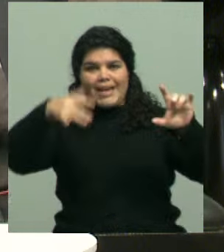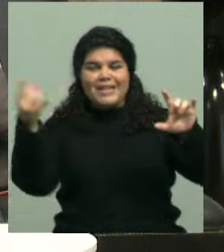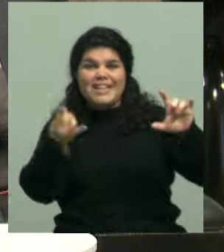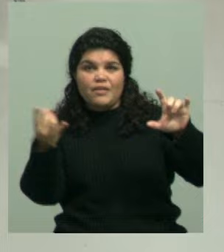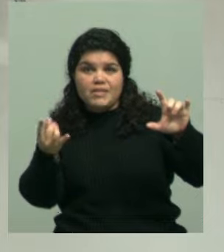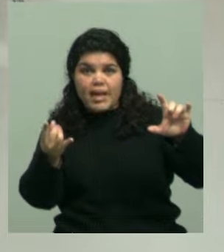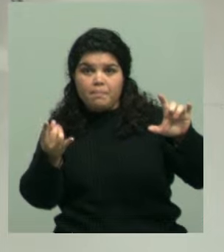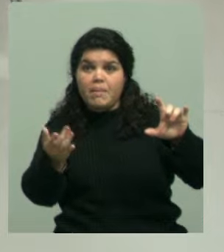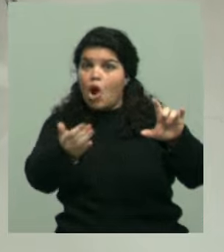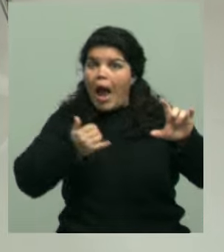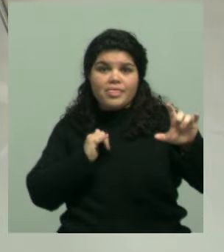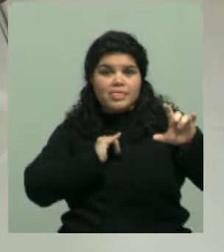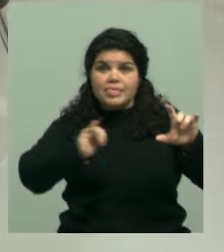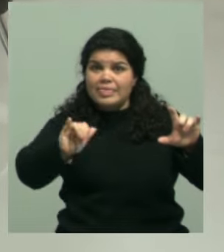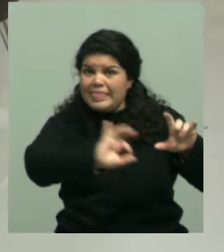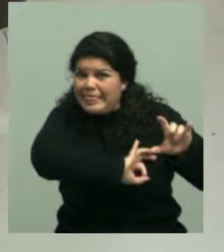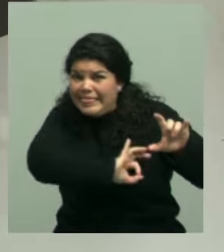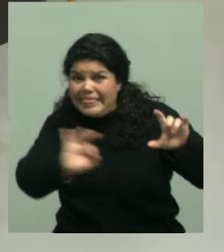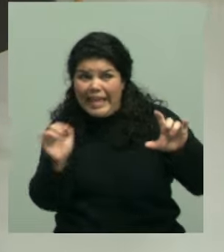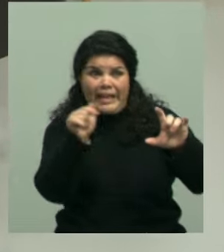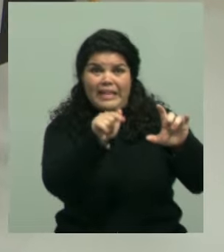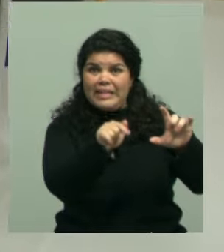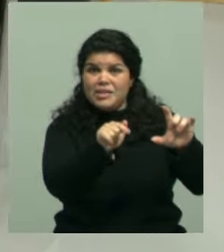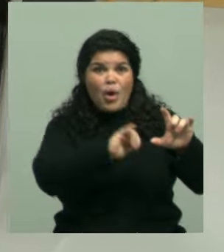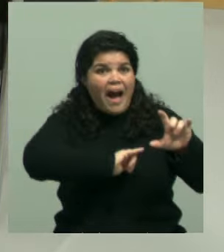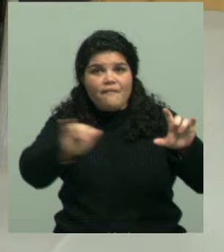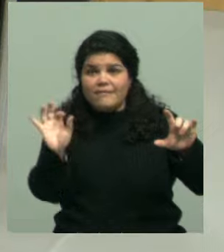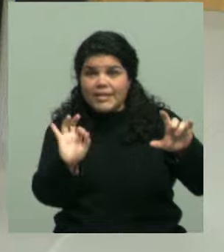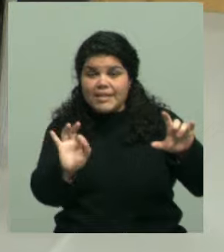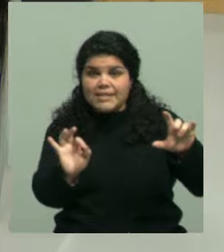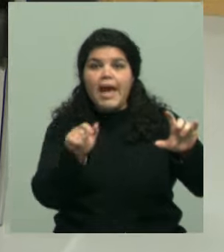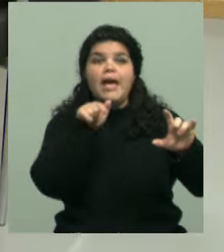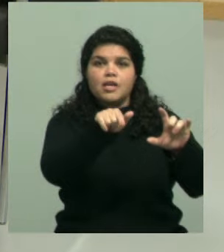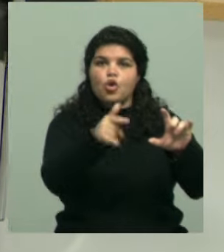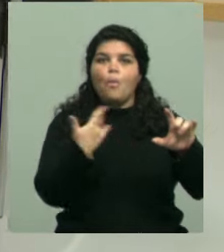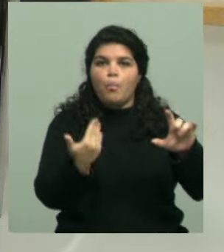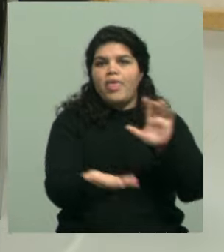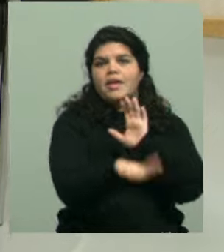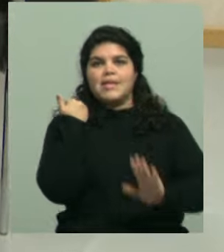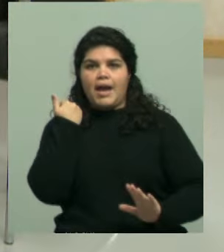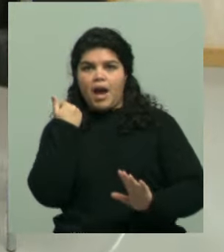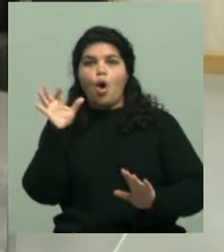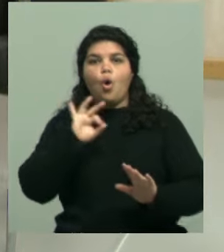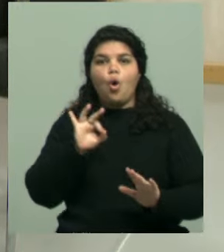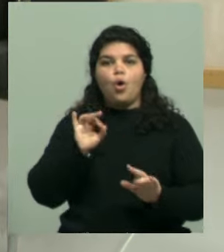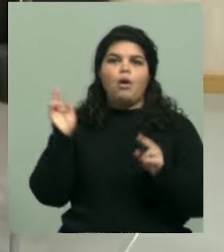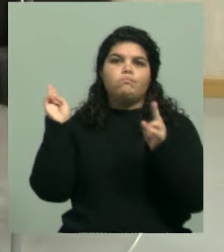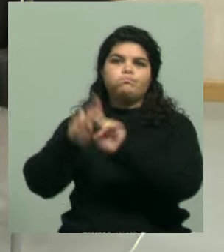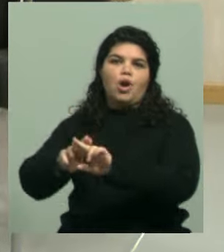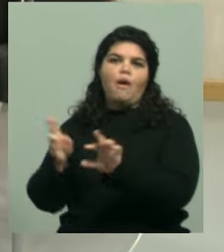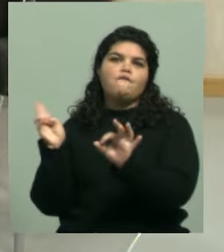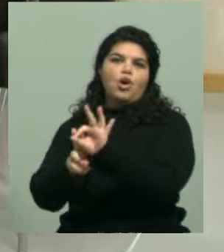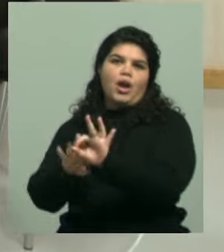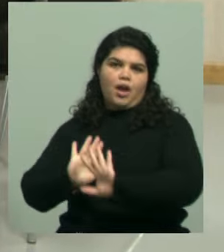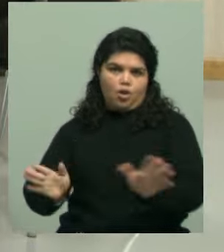artificial y no avisa que tienes una inteligencia artificial, le pueden dar de baja la imagen o la cuenta. Ah, te pueden, claro. Toman una